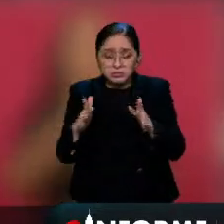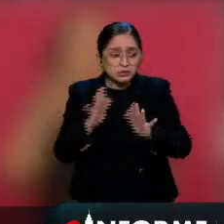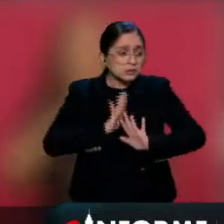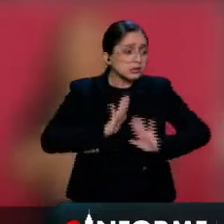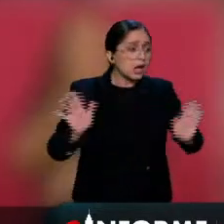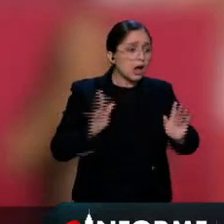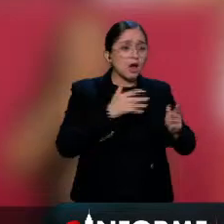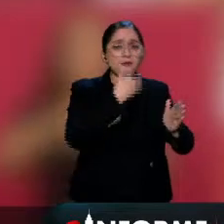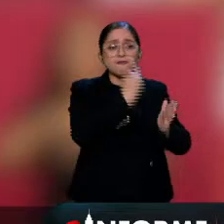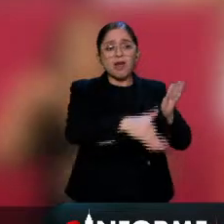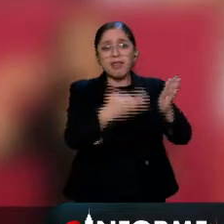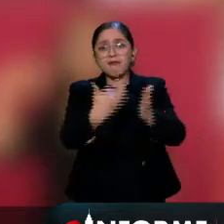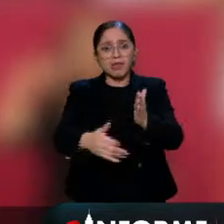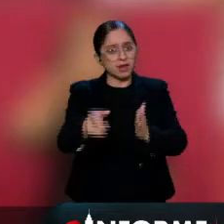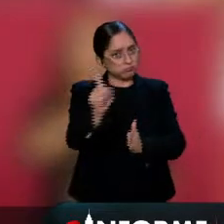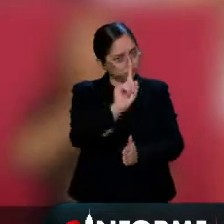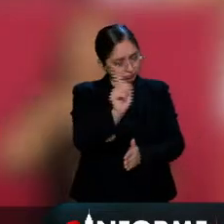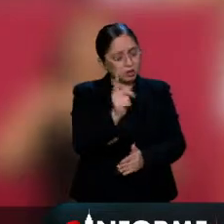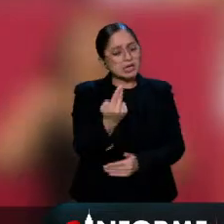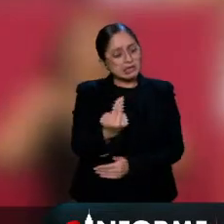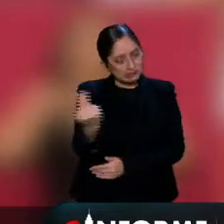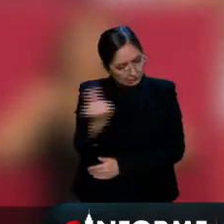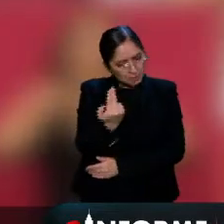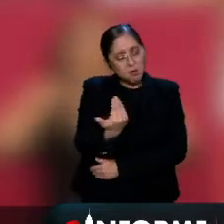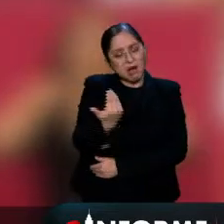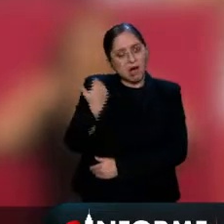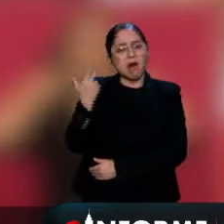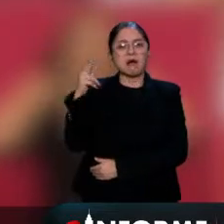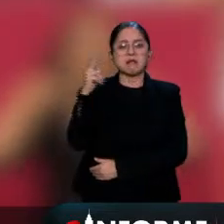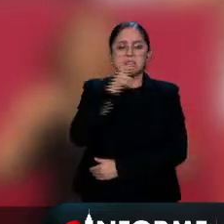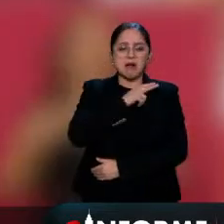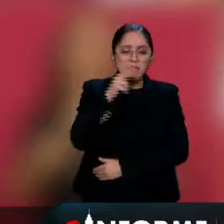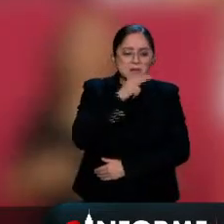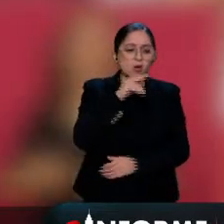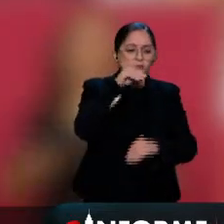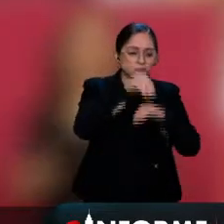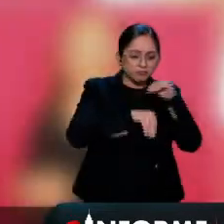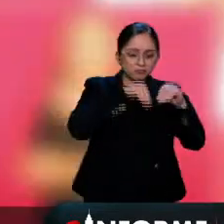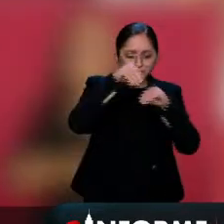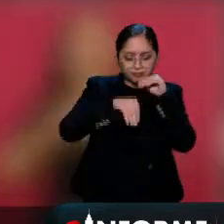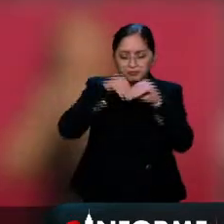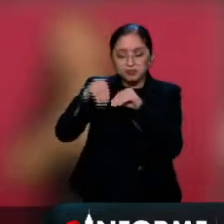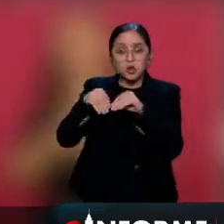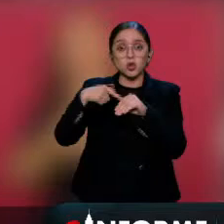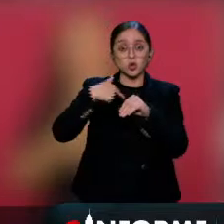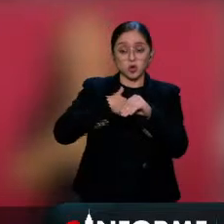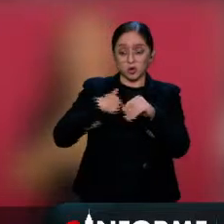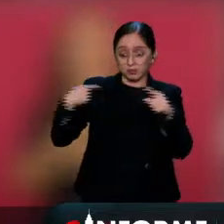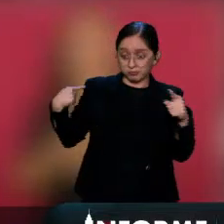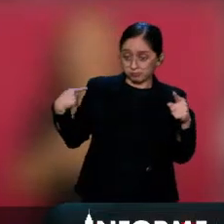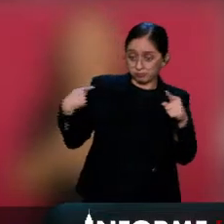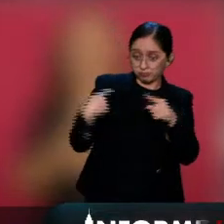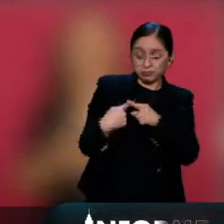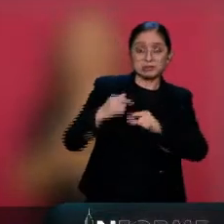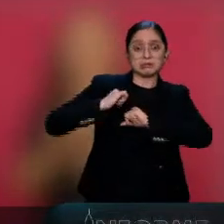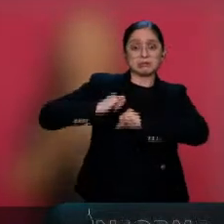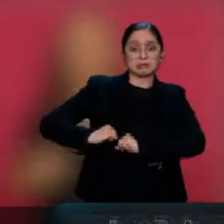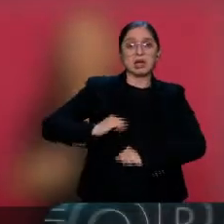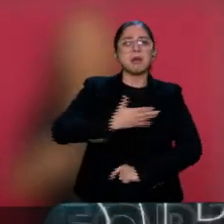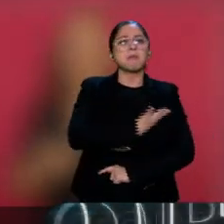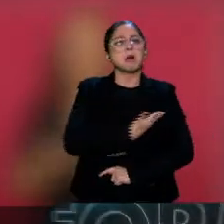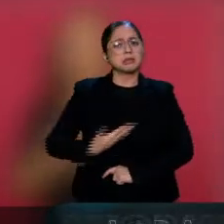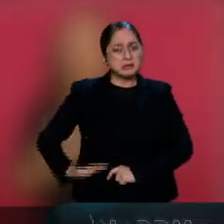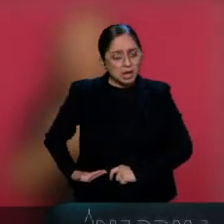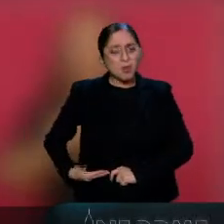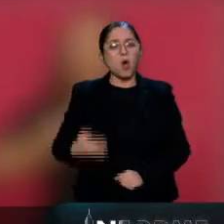se haga mejor, para que el tiempo que nos queda, las decisiones que todavía